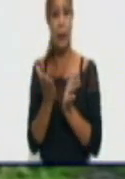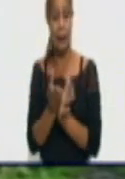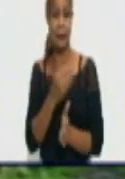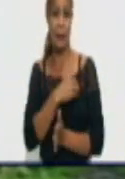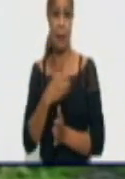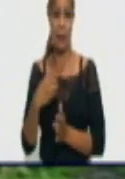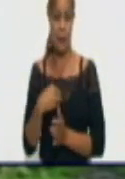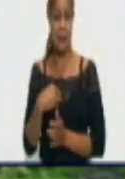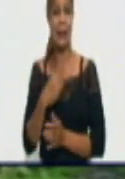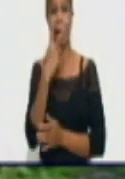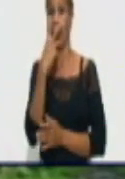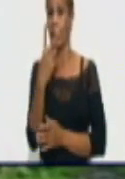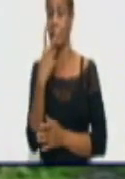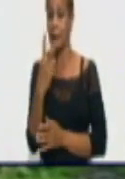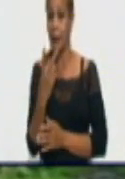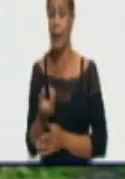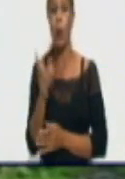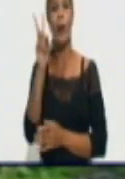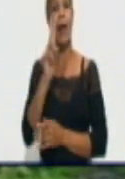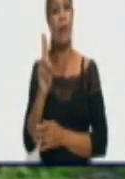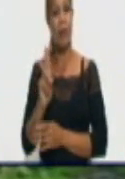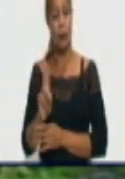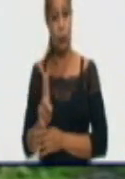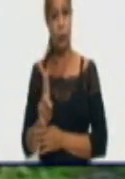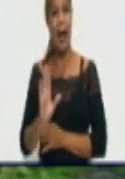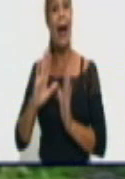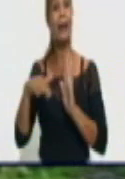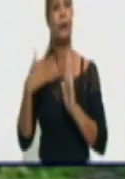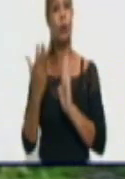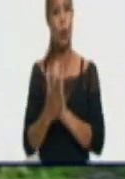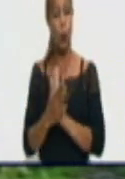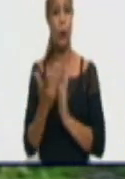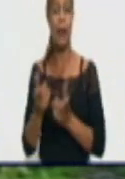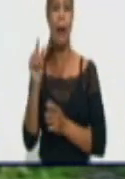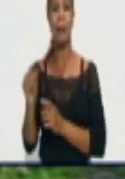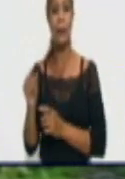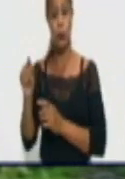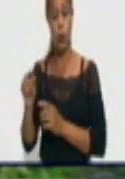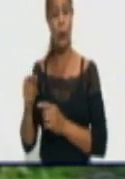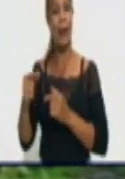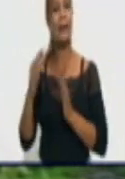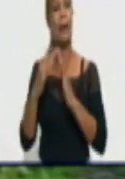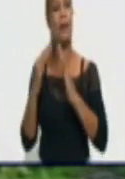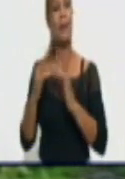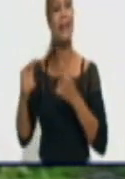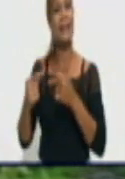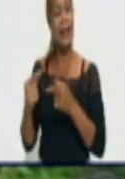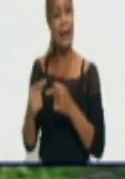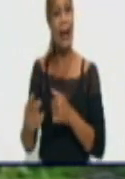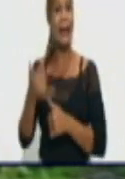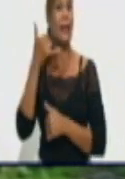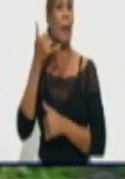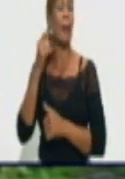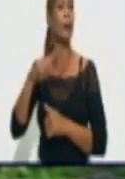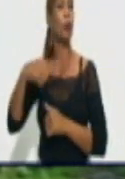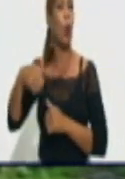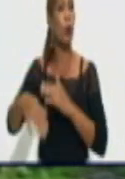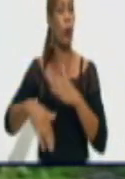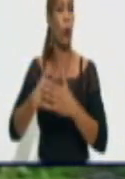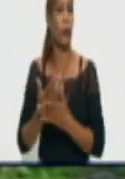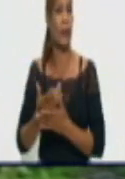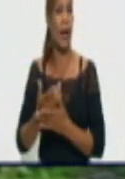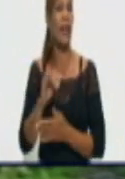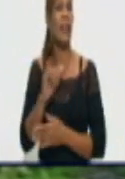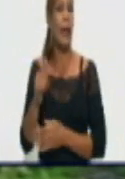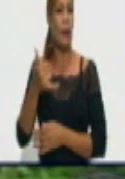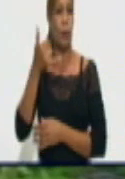la facultad, a los vecinos que día a día llamaban desde sus móviles para saber cómo ellos estaban. De manera especial,